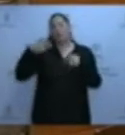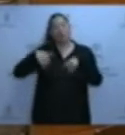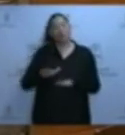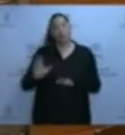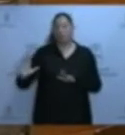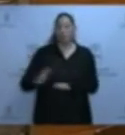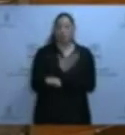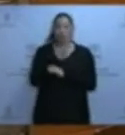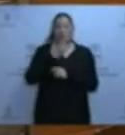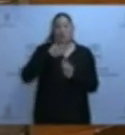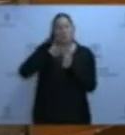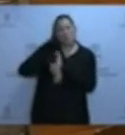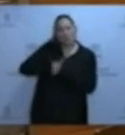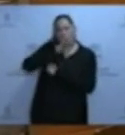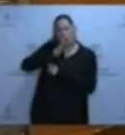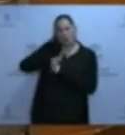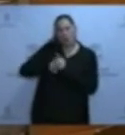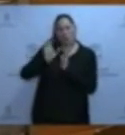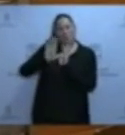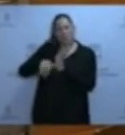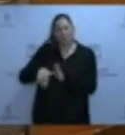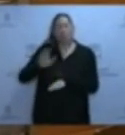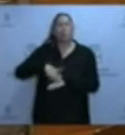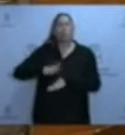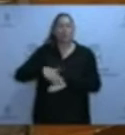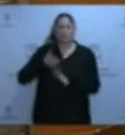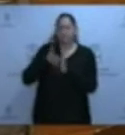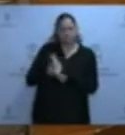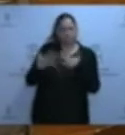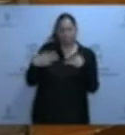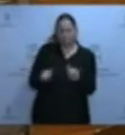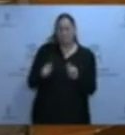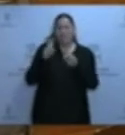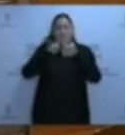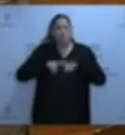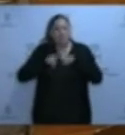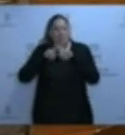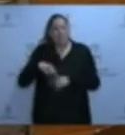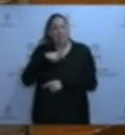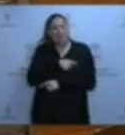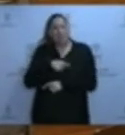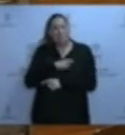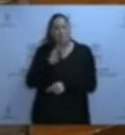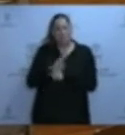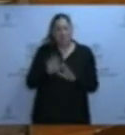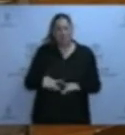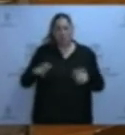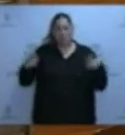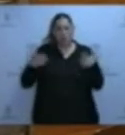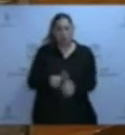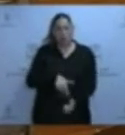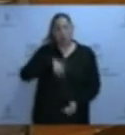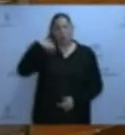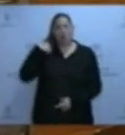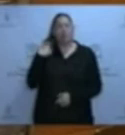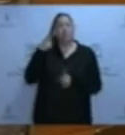de ese retraso de más de cinco años en esa investigación. La Comisión de Investigación del caso Marea en este Parlamento, en la Junta General, hizo hincapié en la